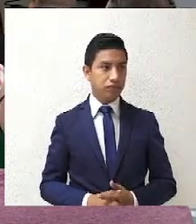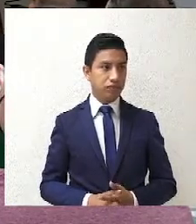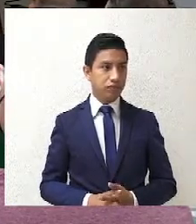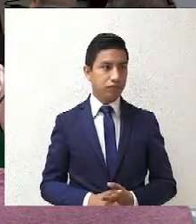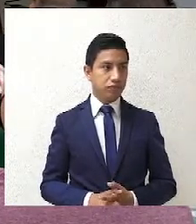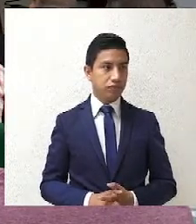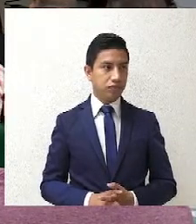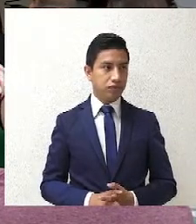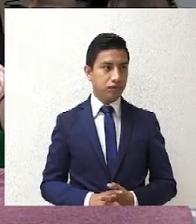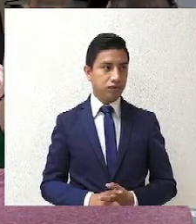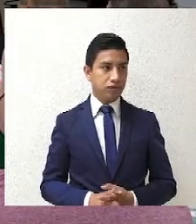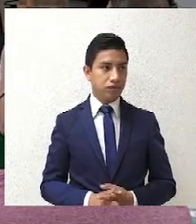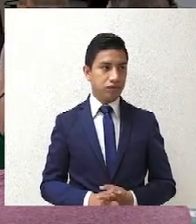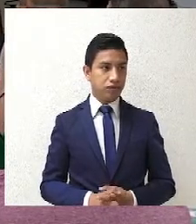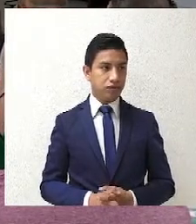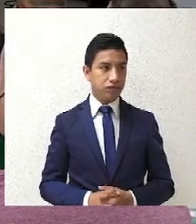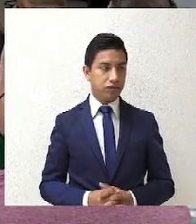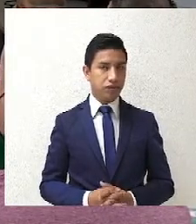Por favor.